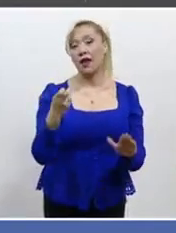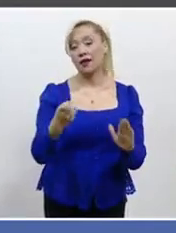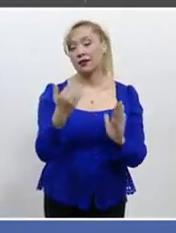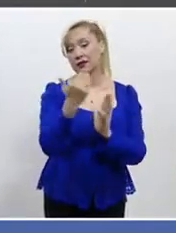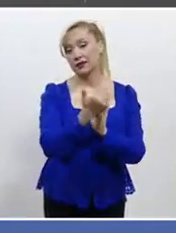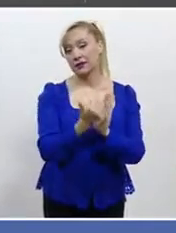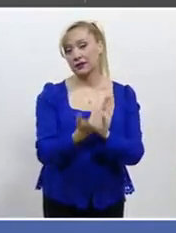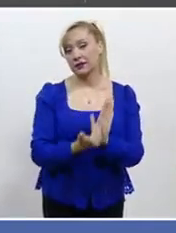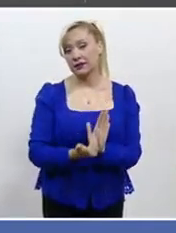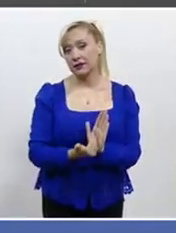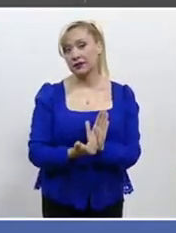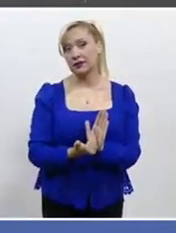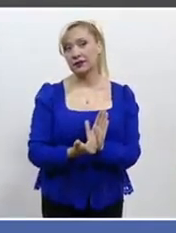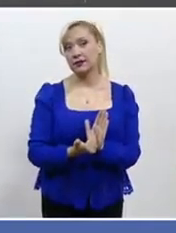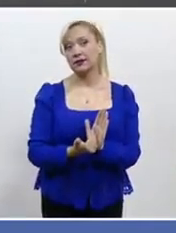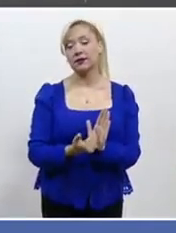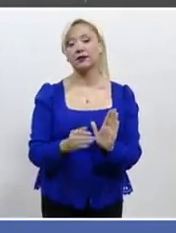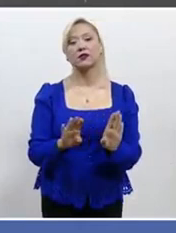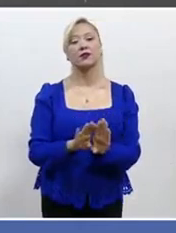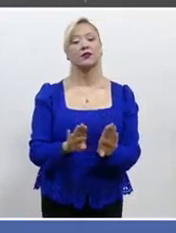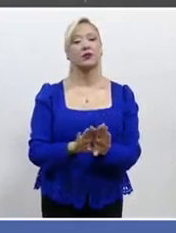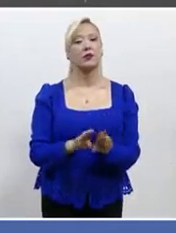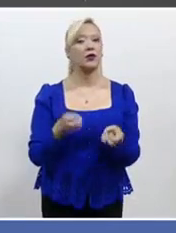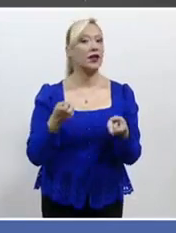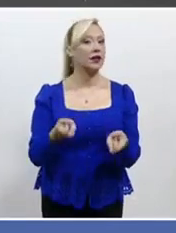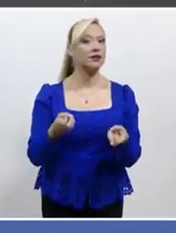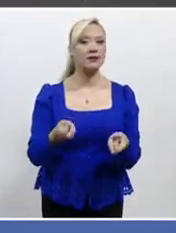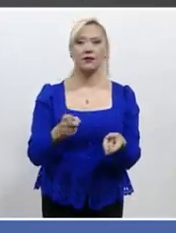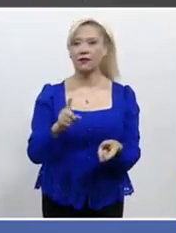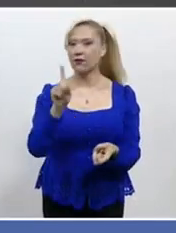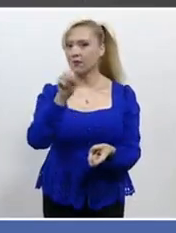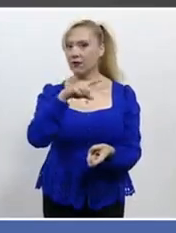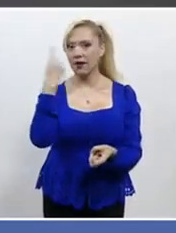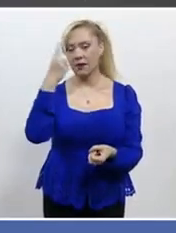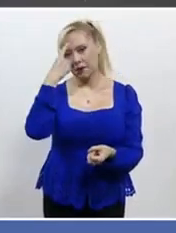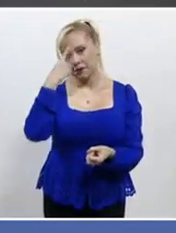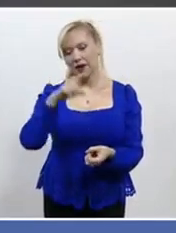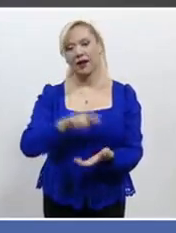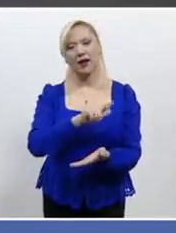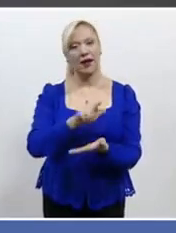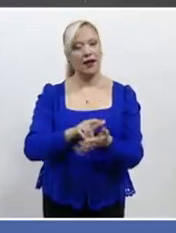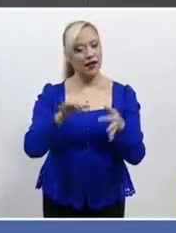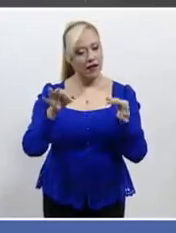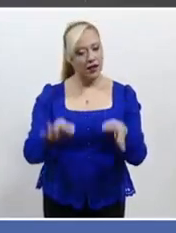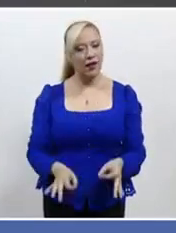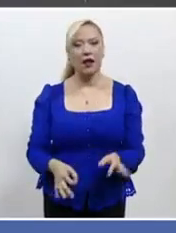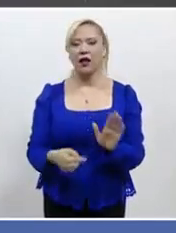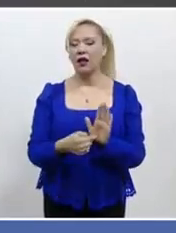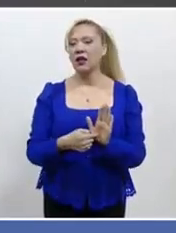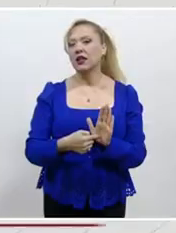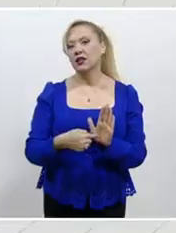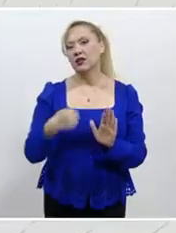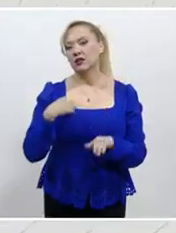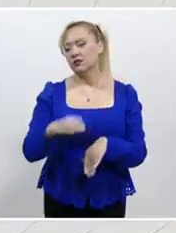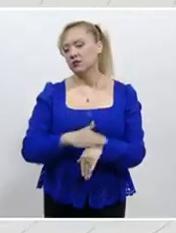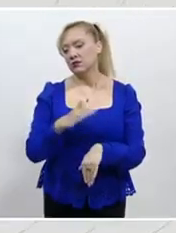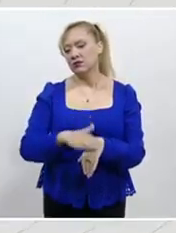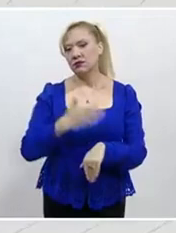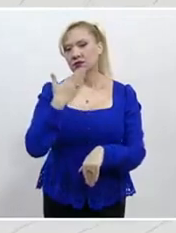estándares, se contribuye, por supuesto, a la legitimidad también de las decisiones que se toman.